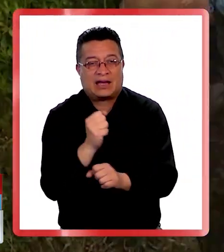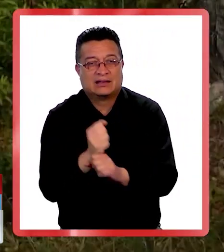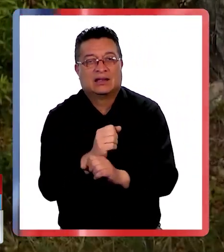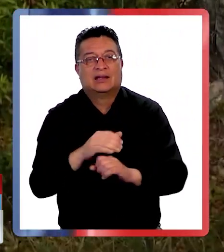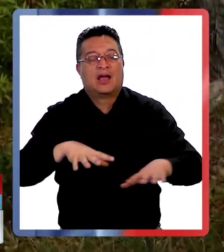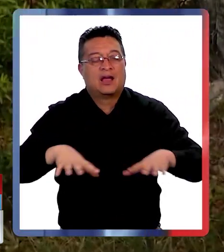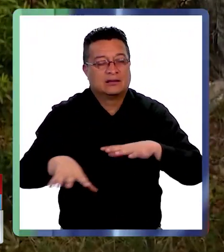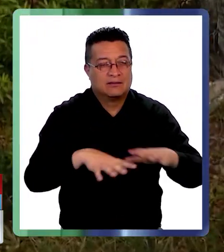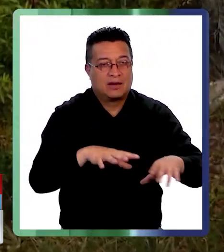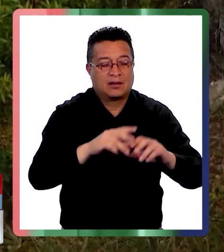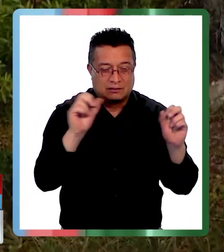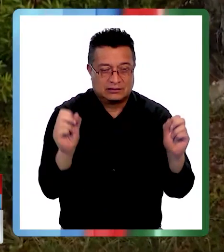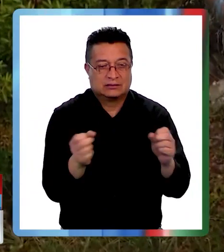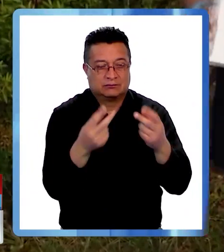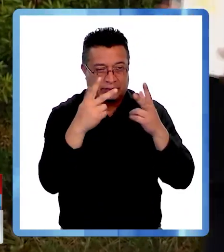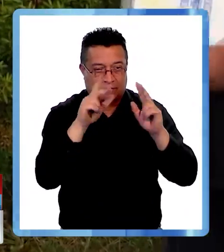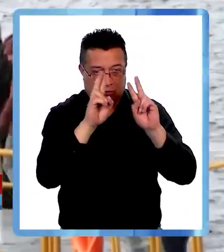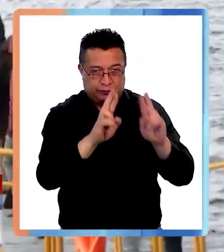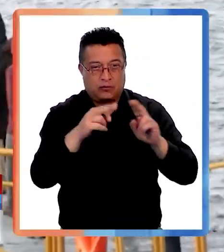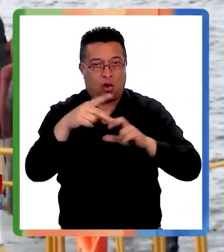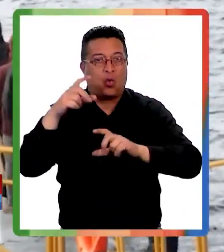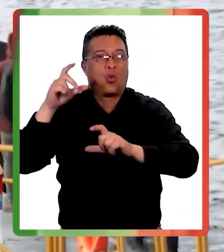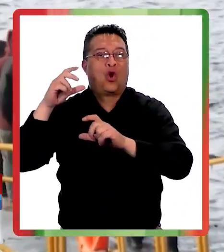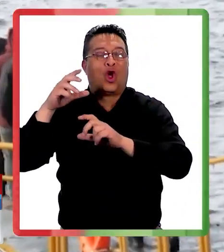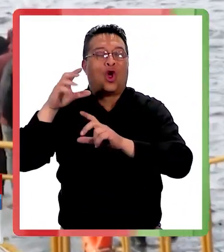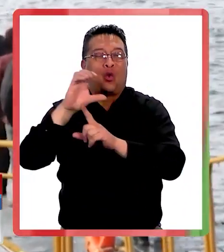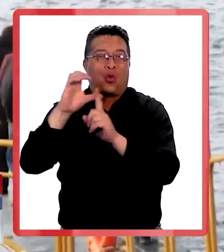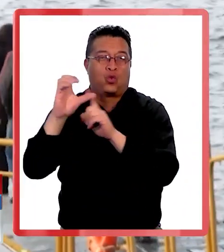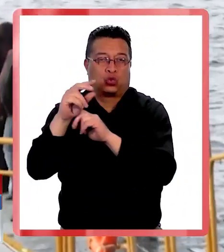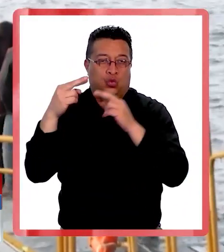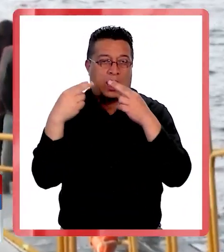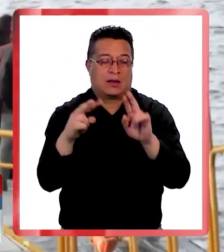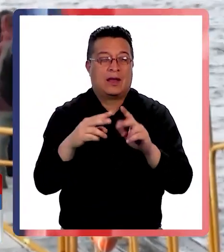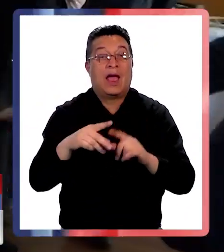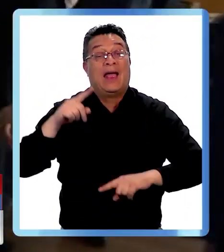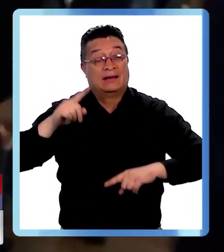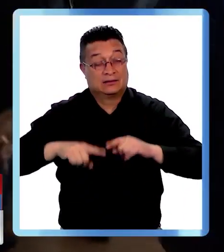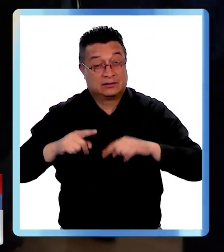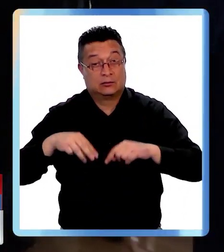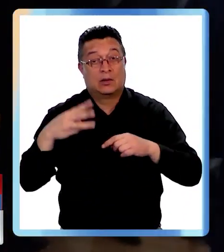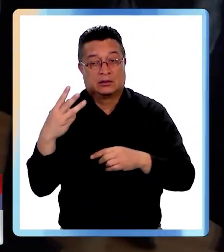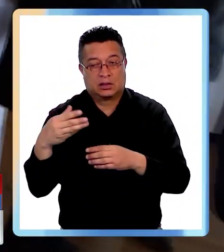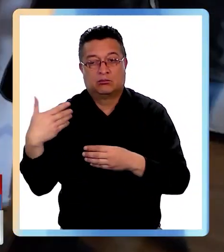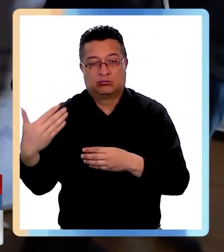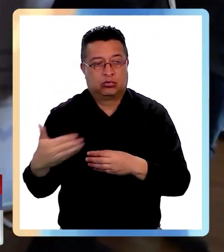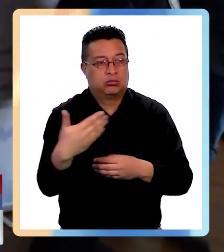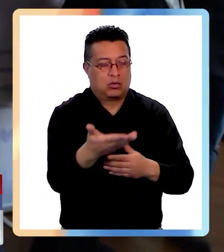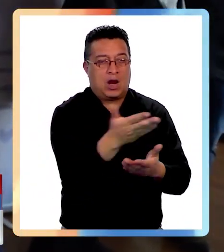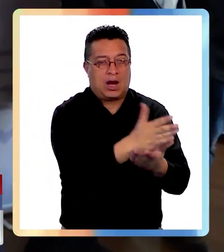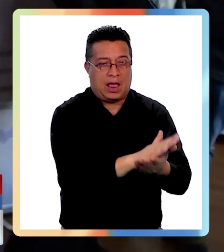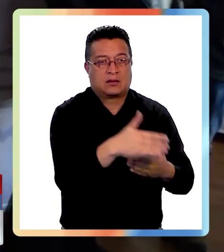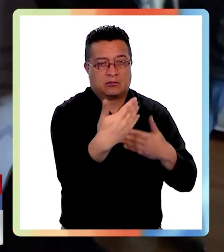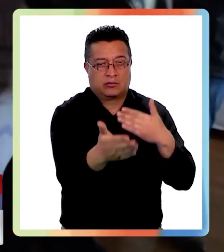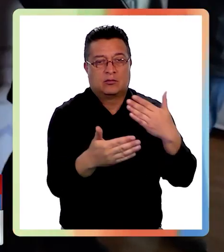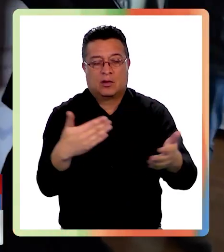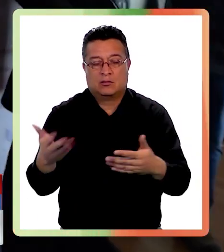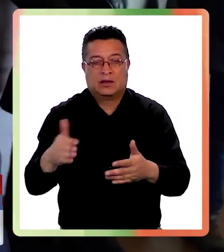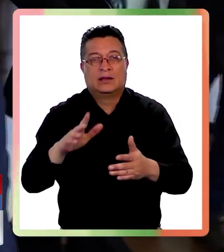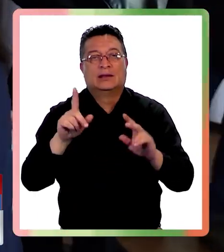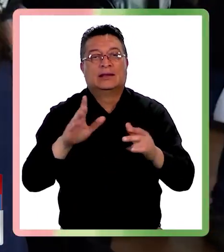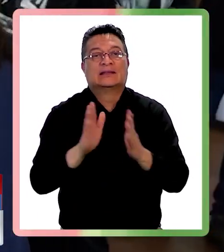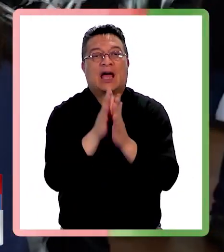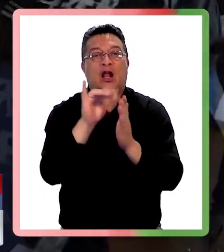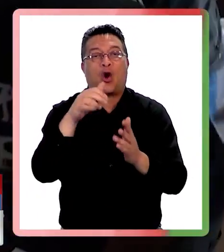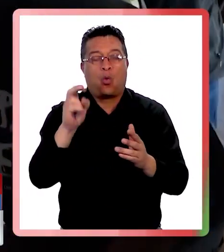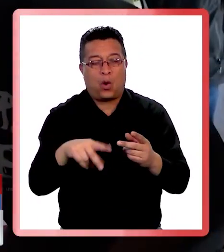actividades relacionadas al rescate de su cultura. Estos terrenos se suman a las tres concesiones de uso gratuito entregadas en el